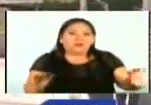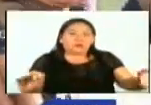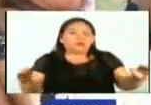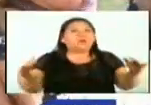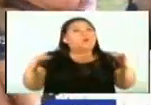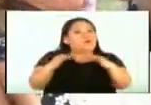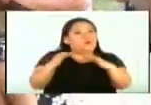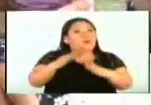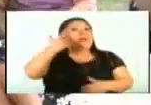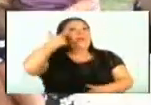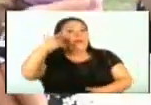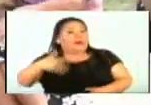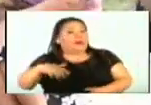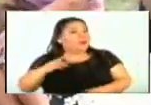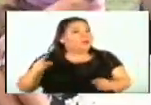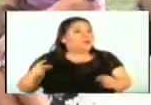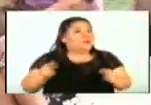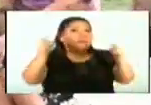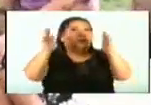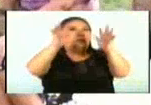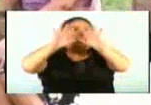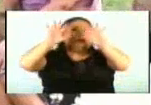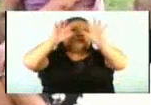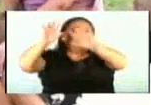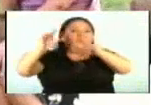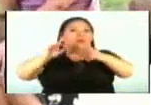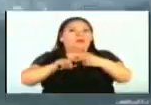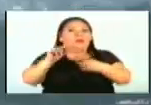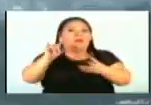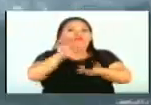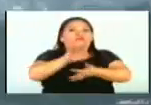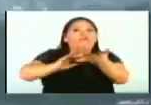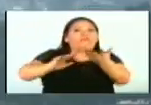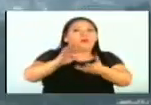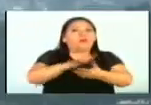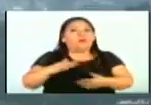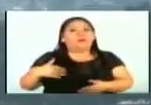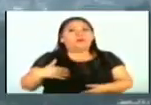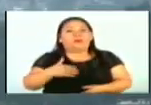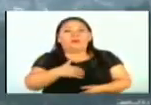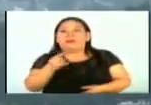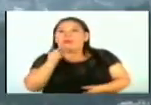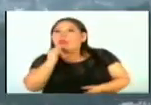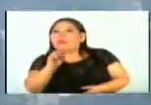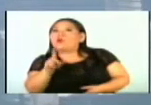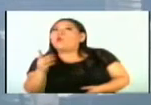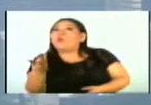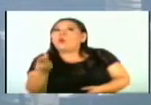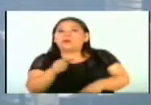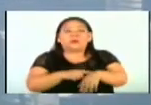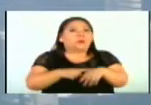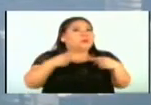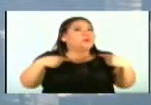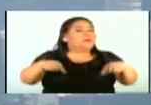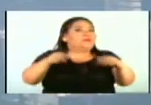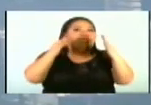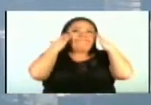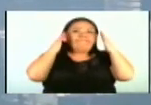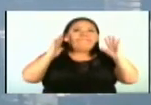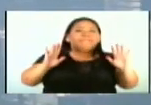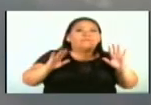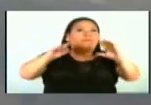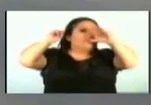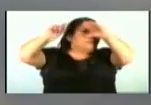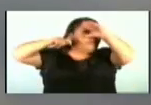propensos a sufrir afectaciones por el clima brumoso. Medio Ambiente no ha revelado por cuánto seguirá la bruma sobre el país. Con